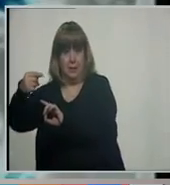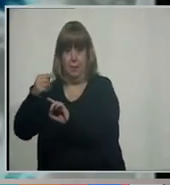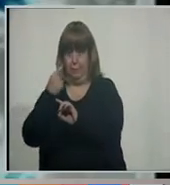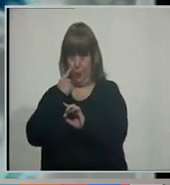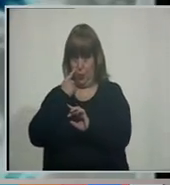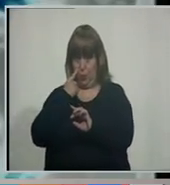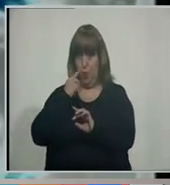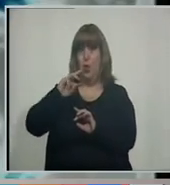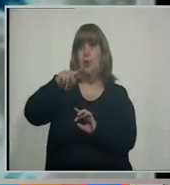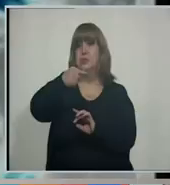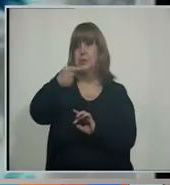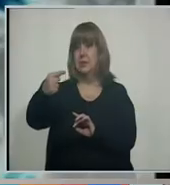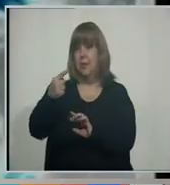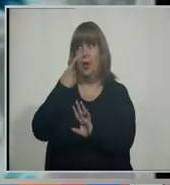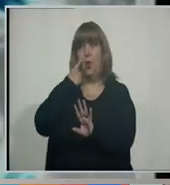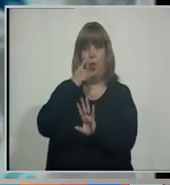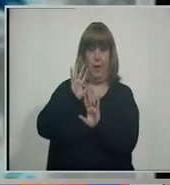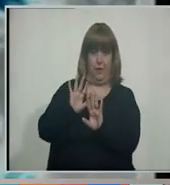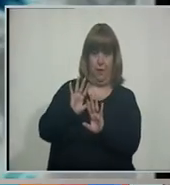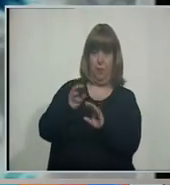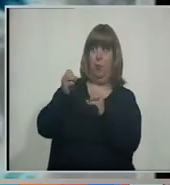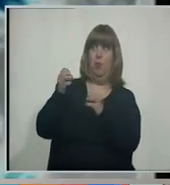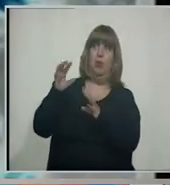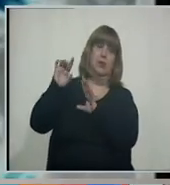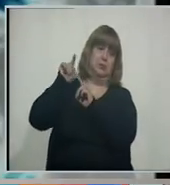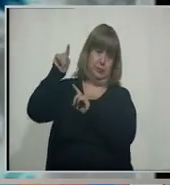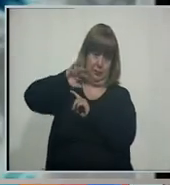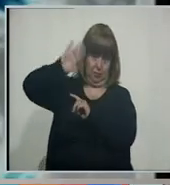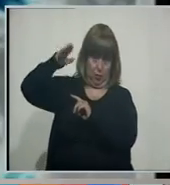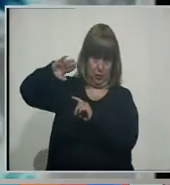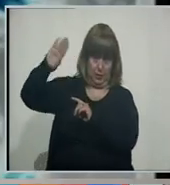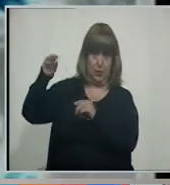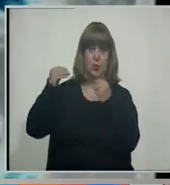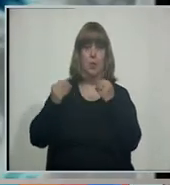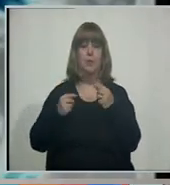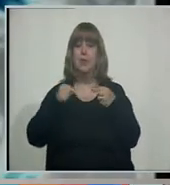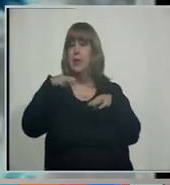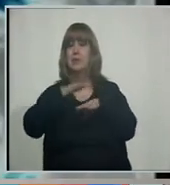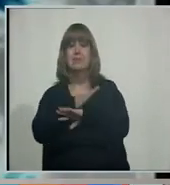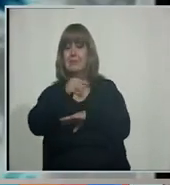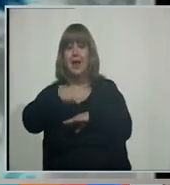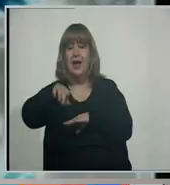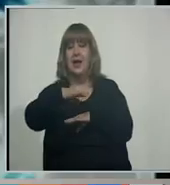particular es como para estar atentos desde el punto de vista meteorológico. ¿Qué es lo que va a pasar acá en ciudad?